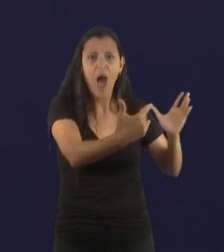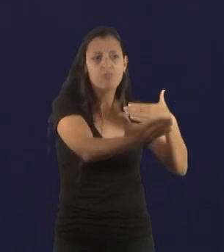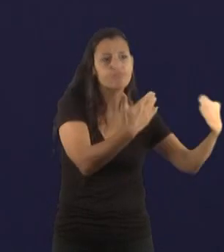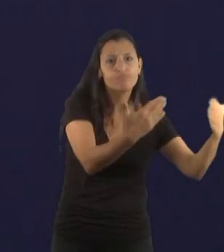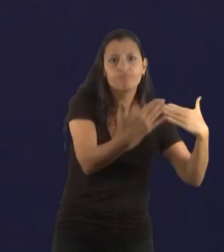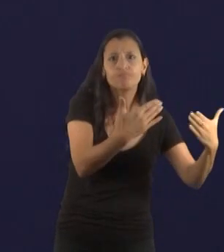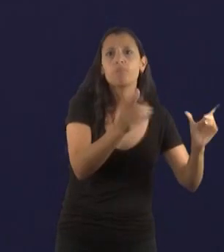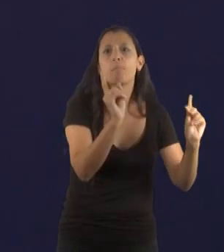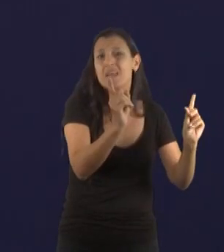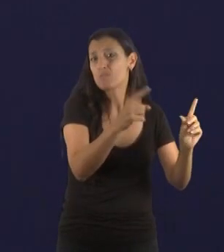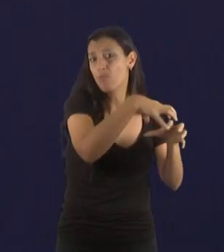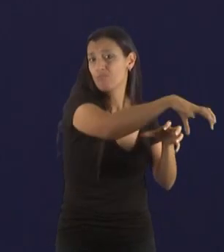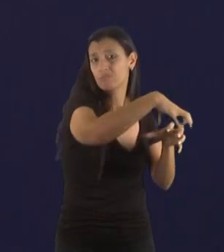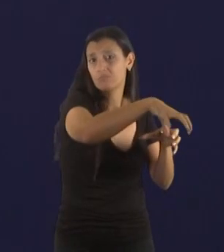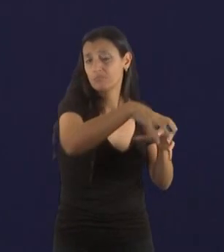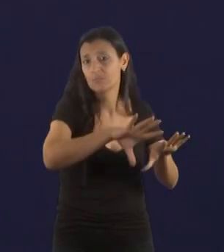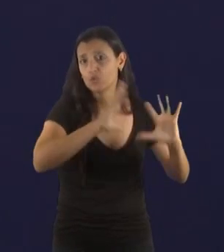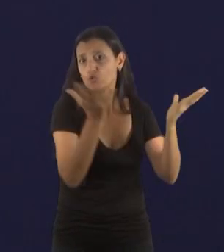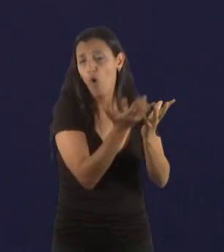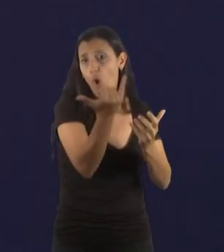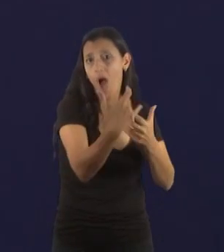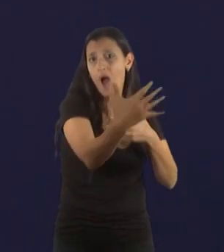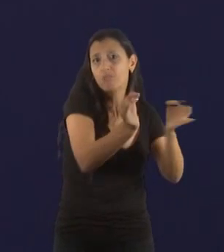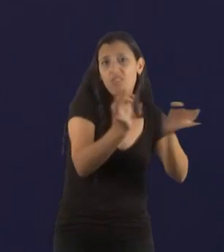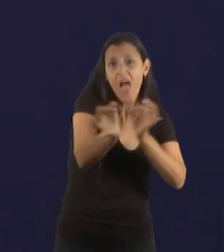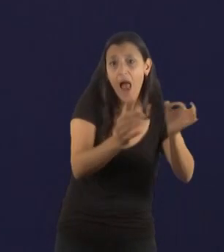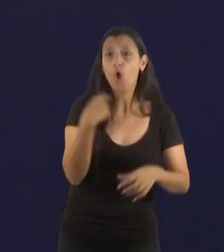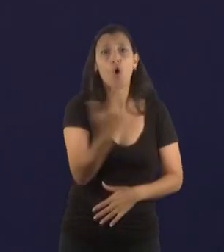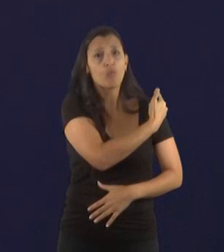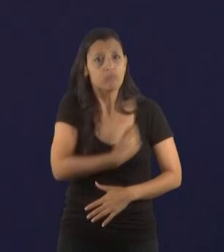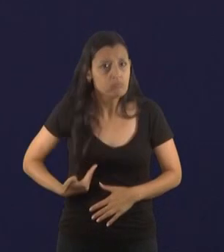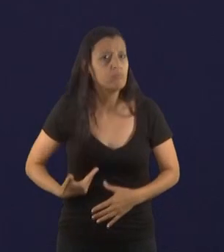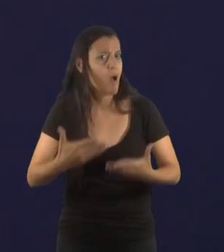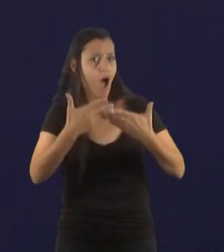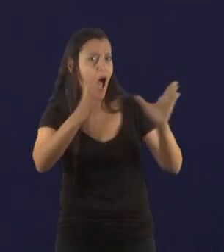por supuesto, como con todos los sectores. A ver, somos un gobierno de diálogo abierto.